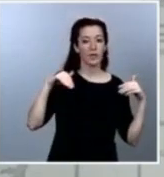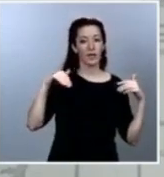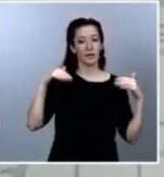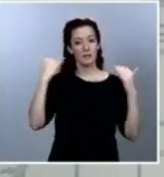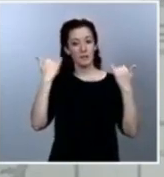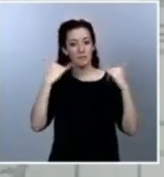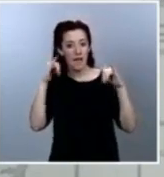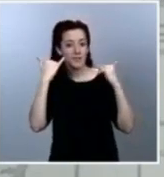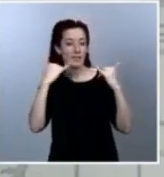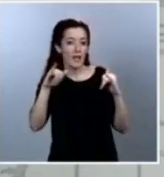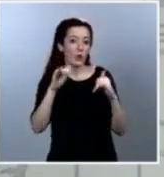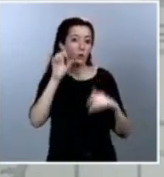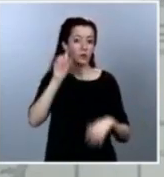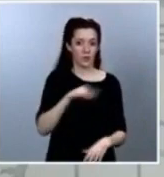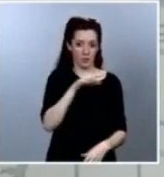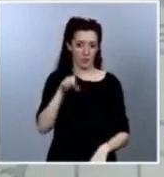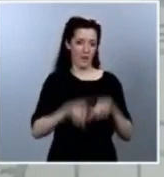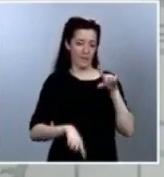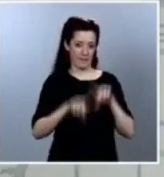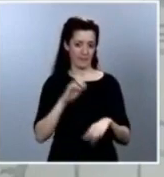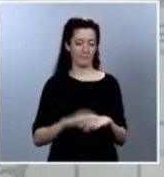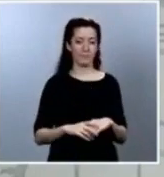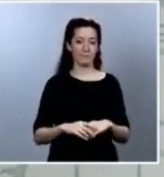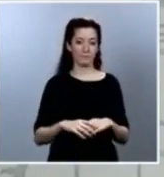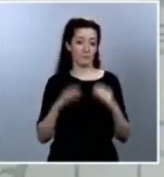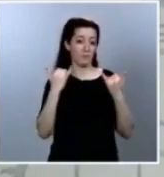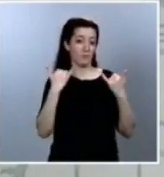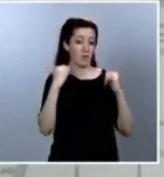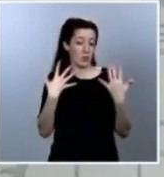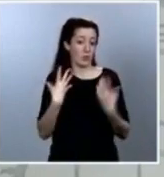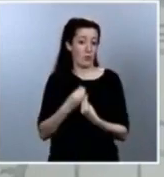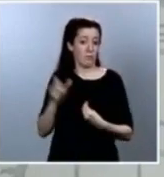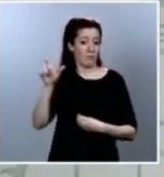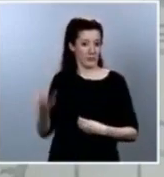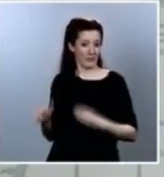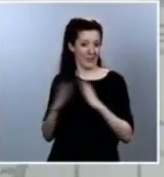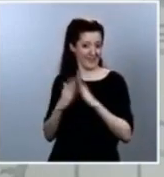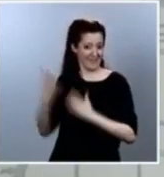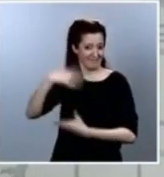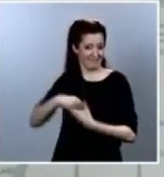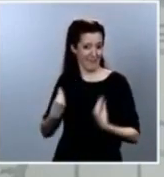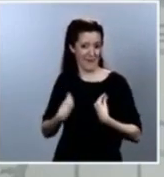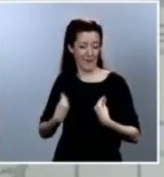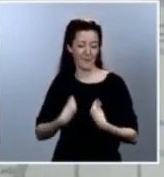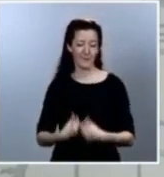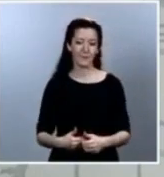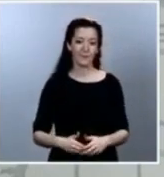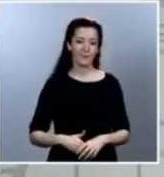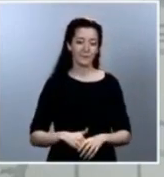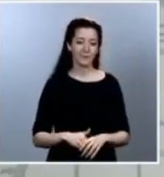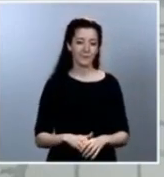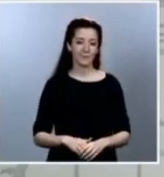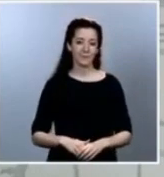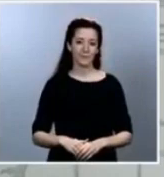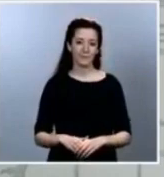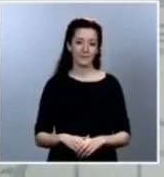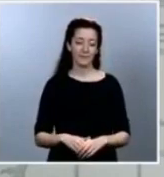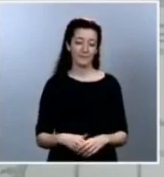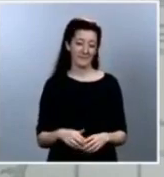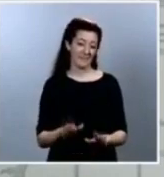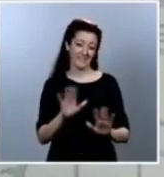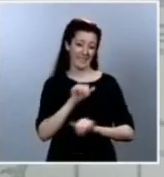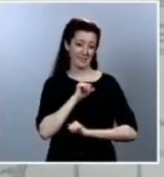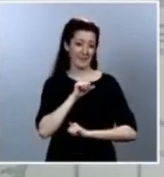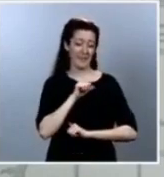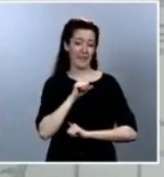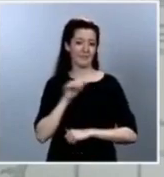la persona con la que vivimos. Por tanto, esperemos a esa orden donde se